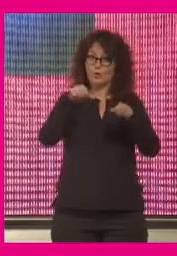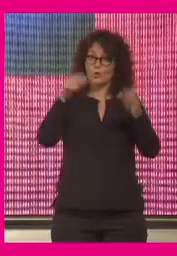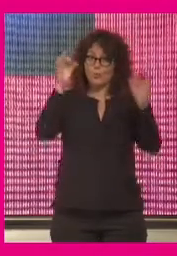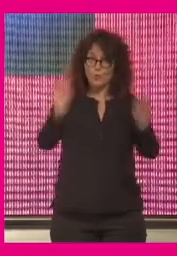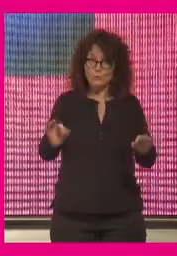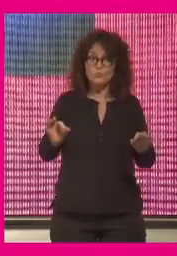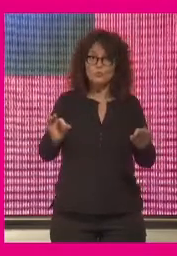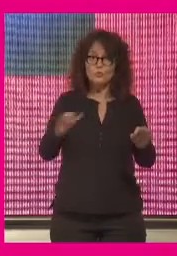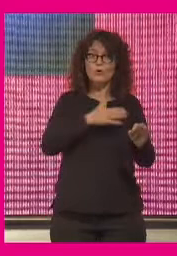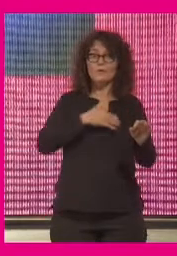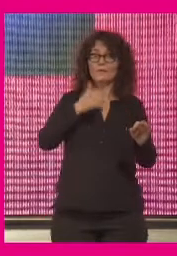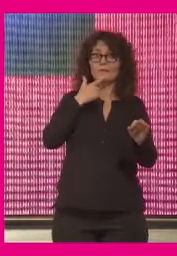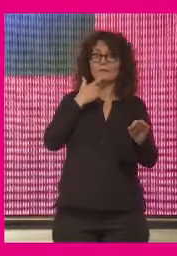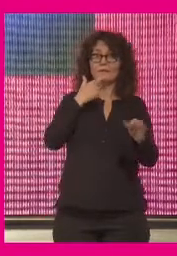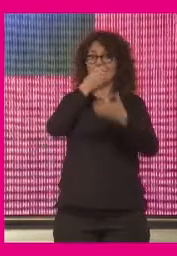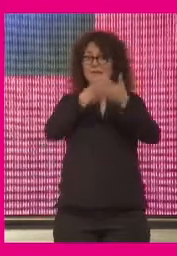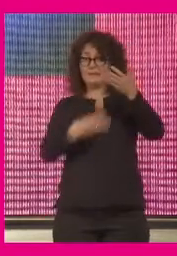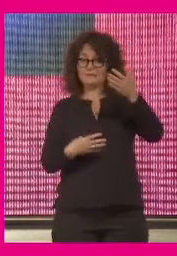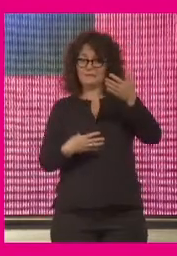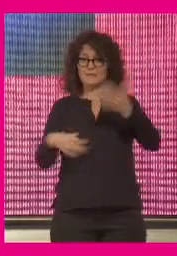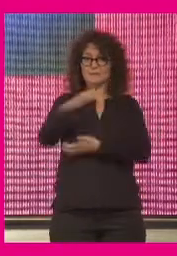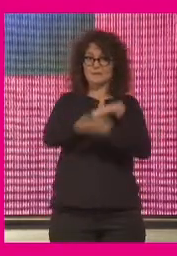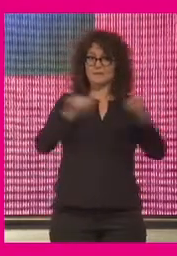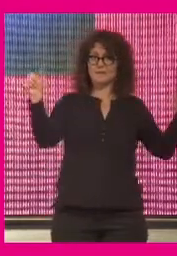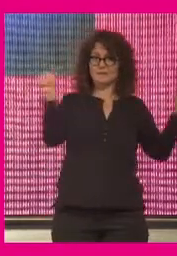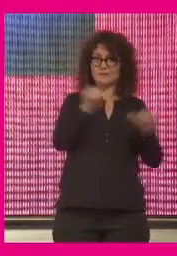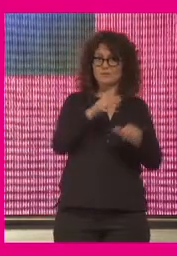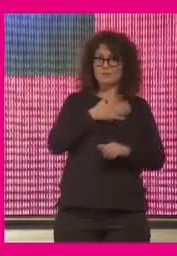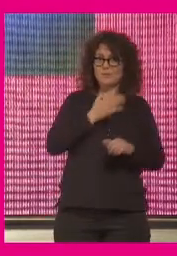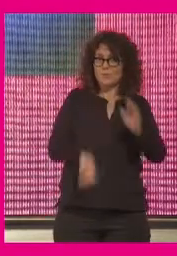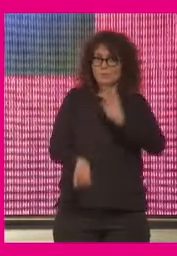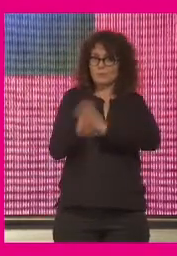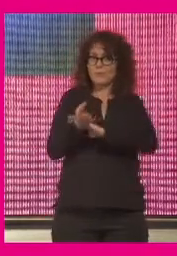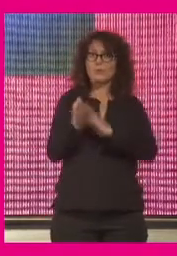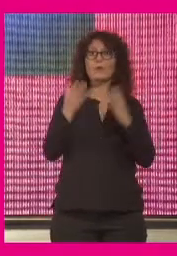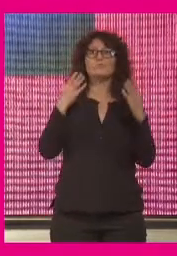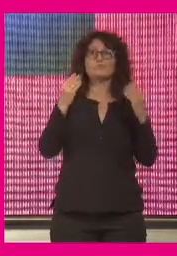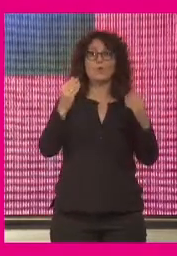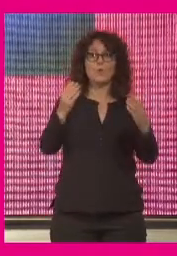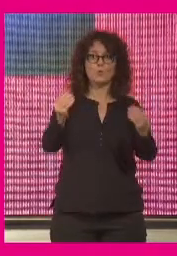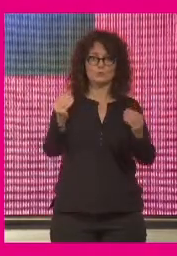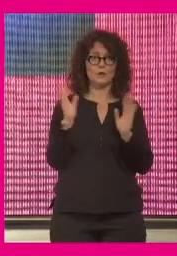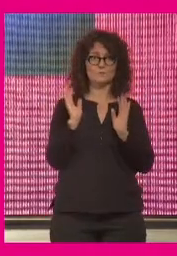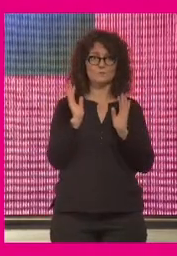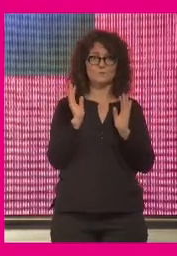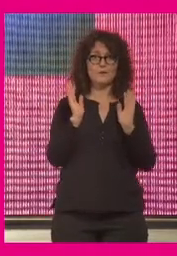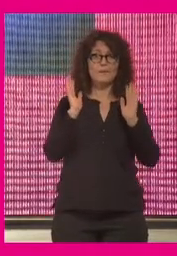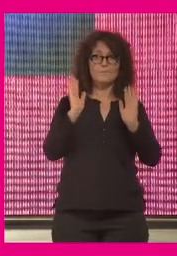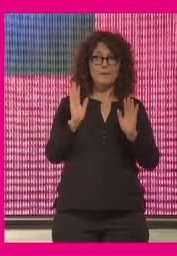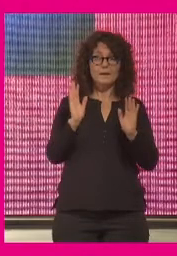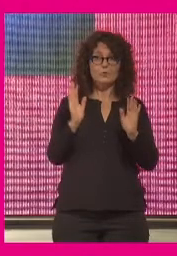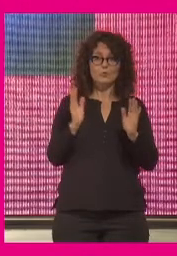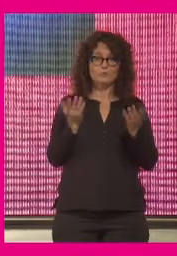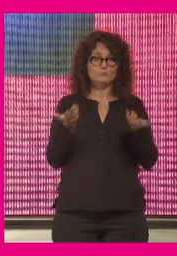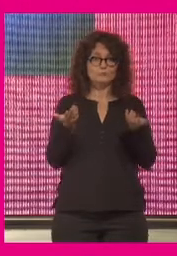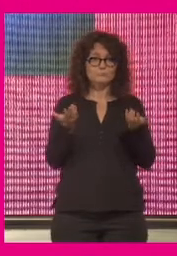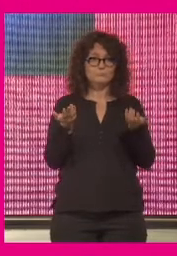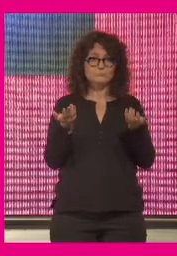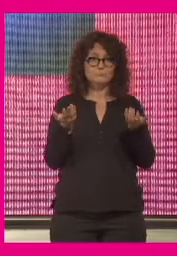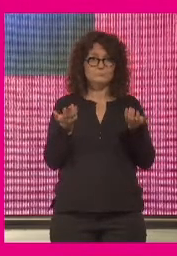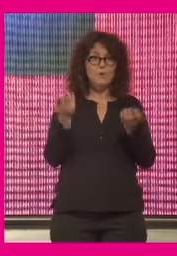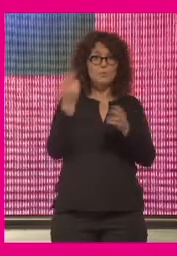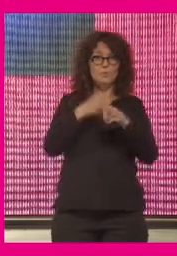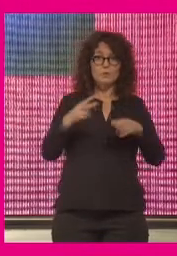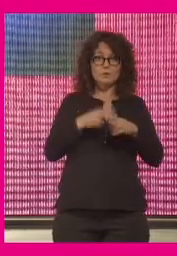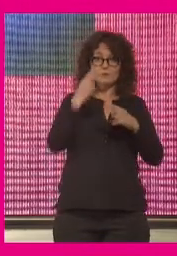es decir la lista de ese tipo de catástrofes de desastres que pueden pasar es mucha y sin embargo en el imaginario social no está y en las